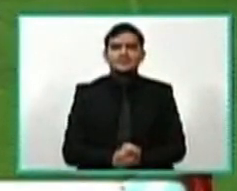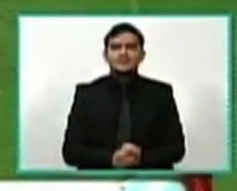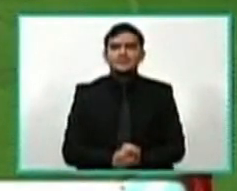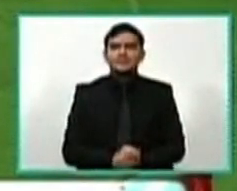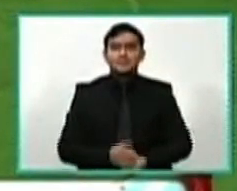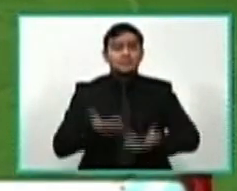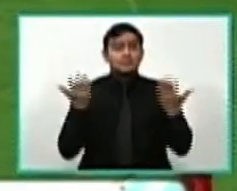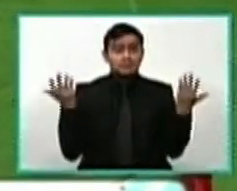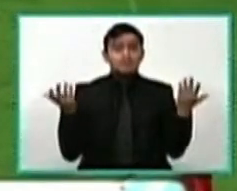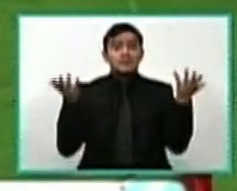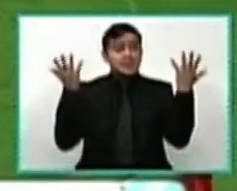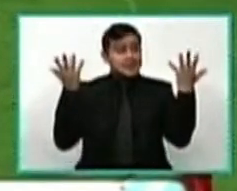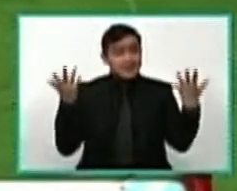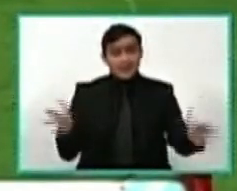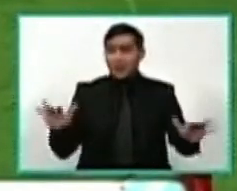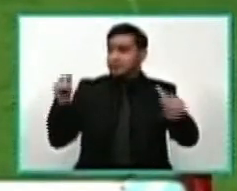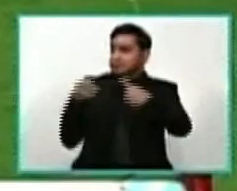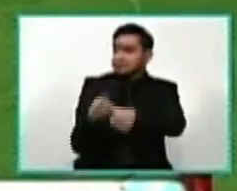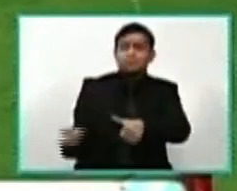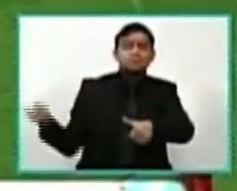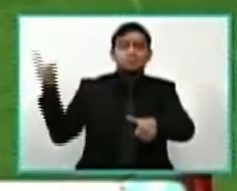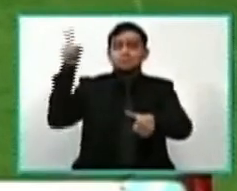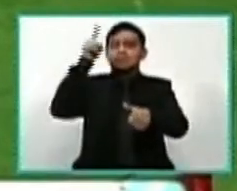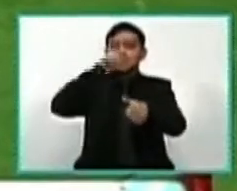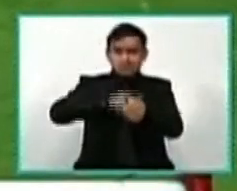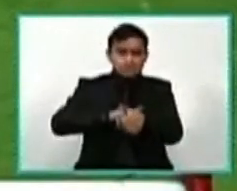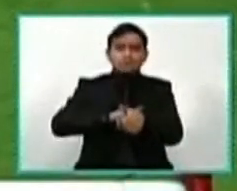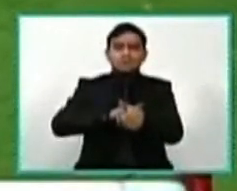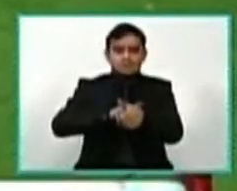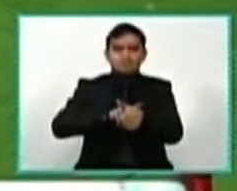Y se hizo historia, y se comienza...